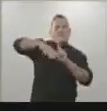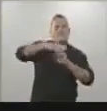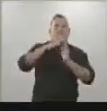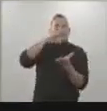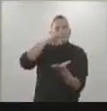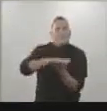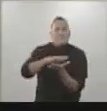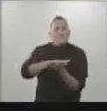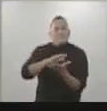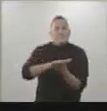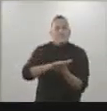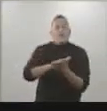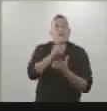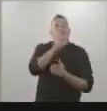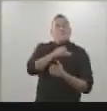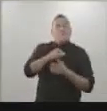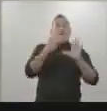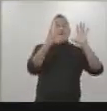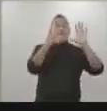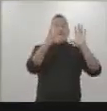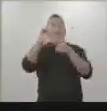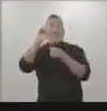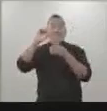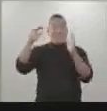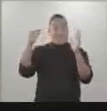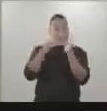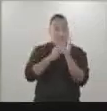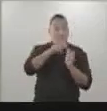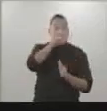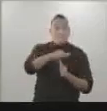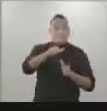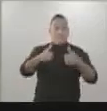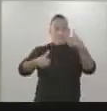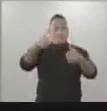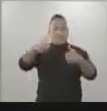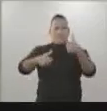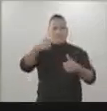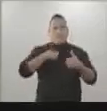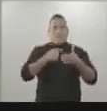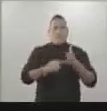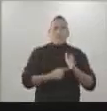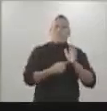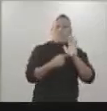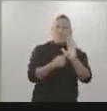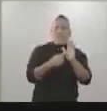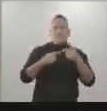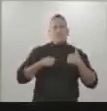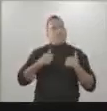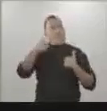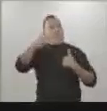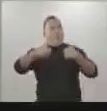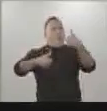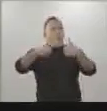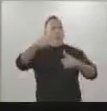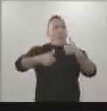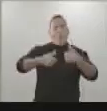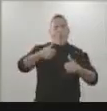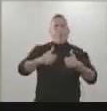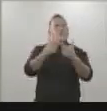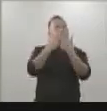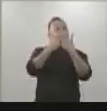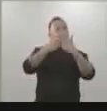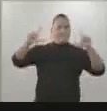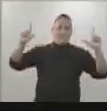en un clima de tranquilidad. Las más de 70 mil candidatas y candidatos expusieron su